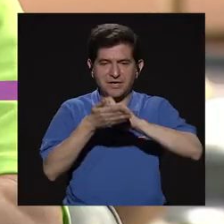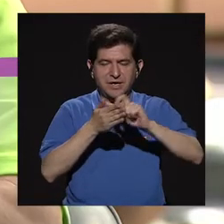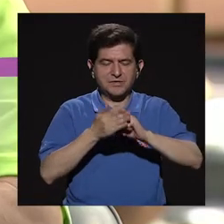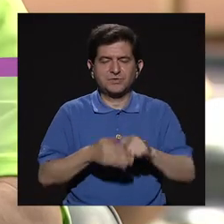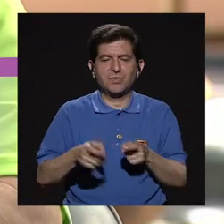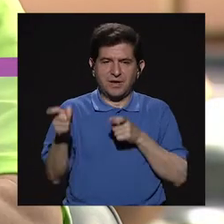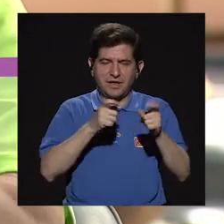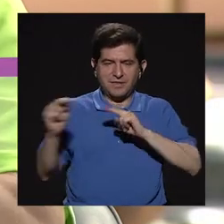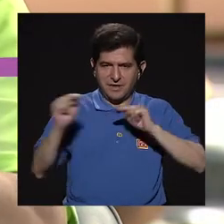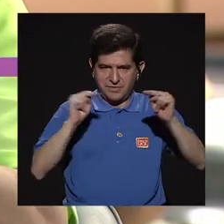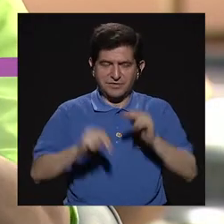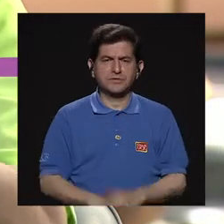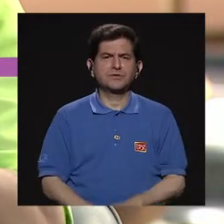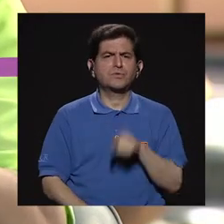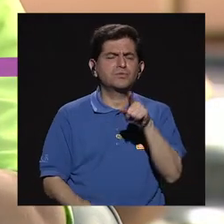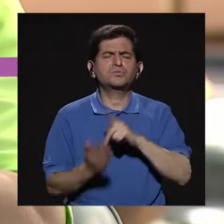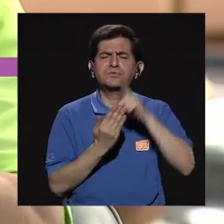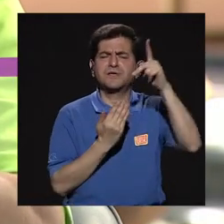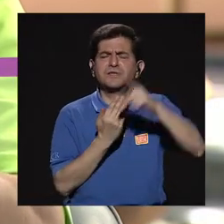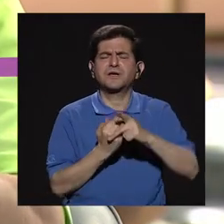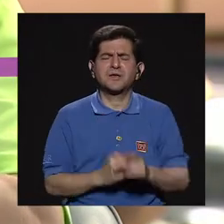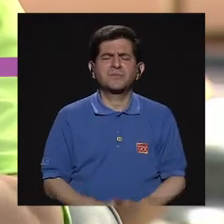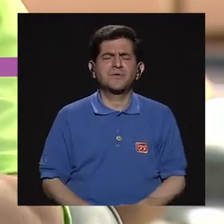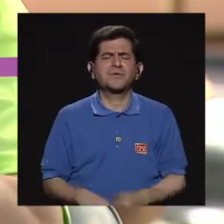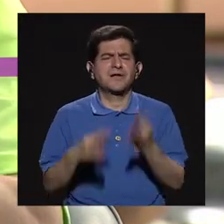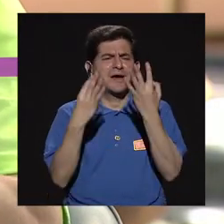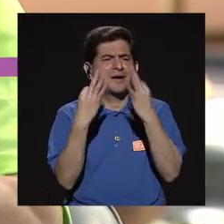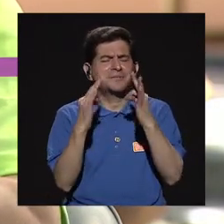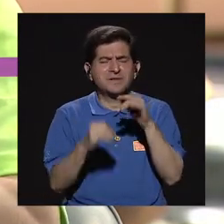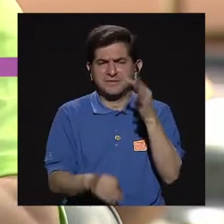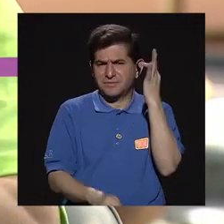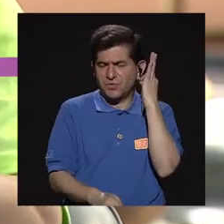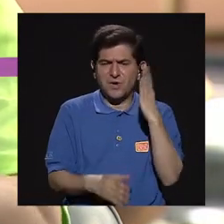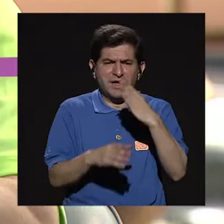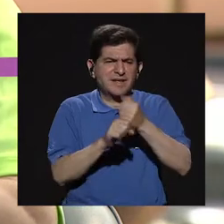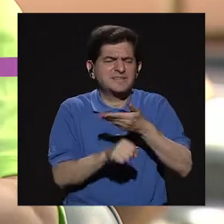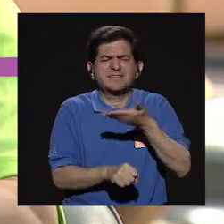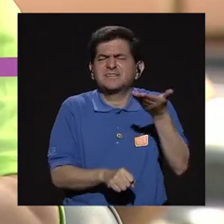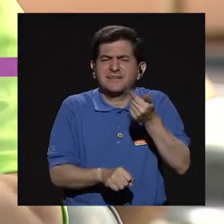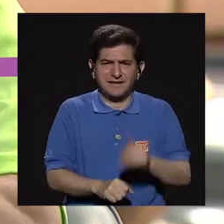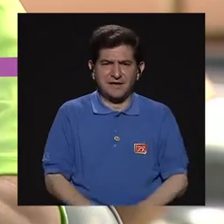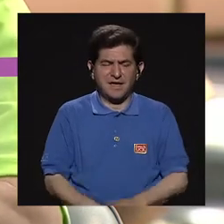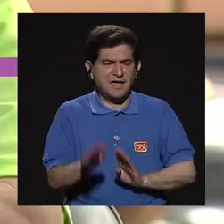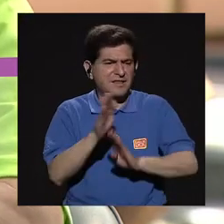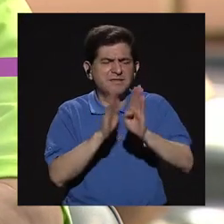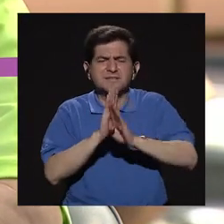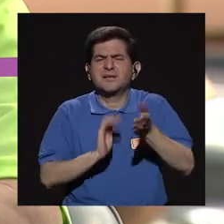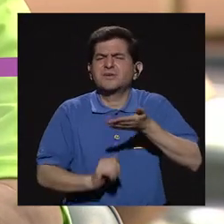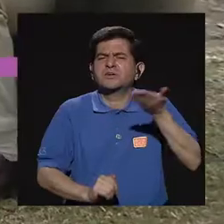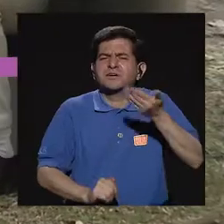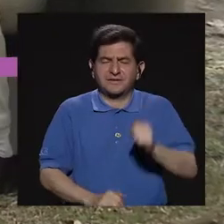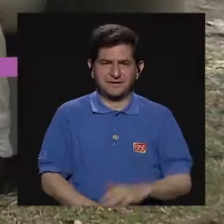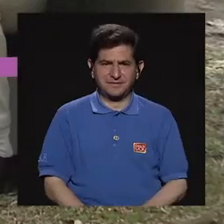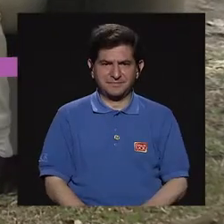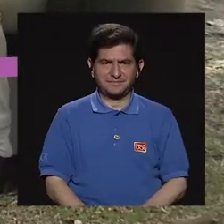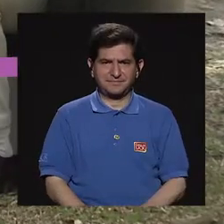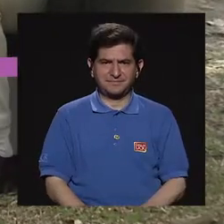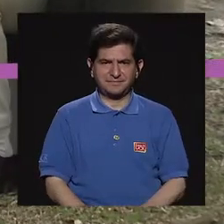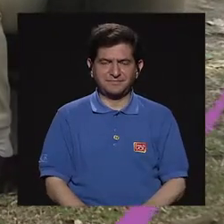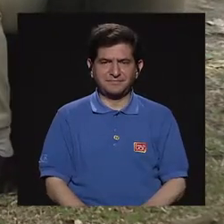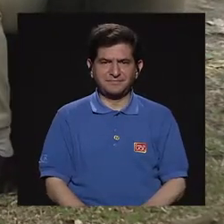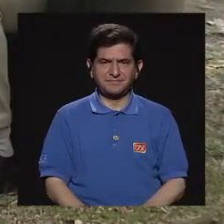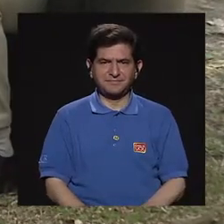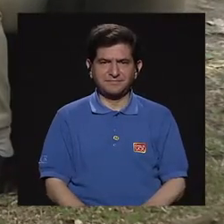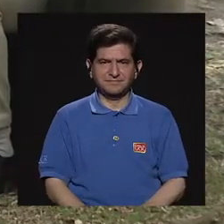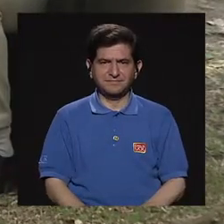Tatiana, ¿qué es lo que ustedes como programa buscan que ellas logren emprender o desarrollar? Bueno, en realidad